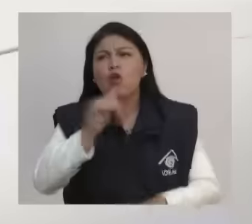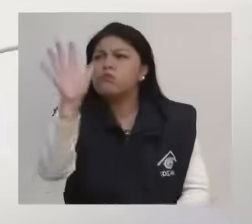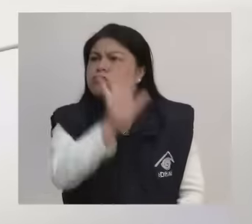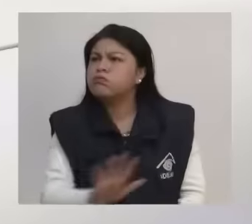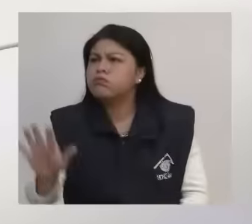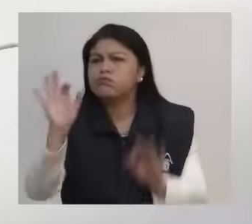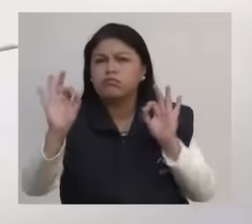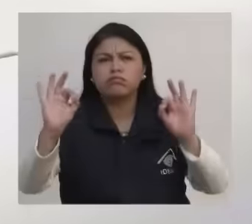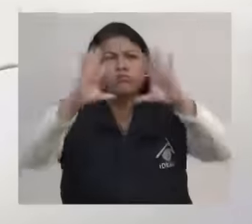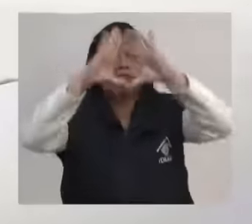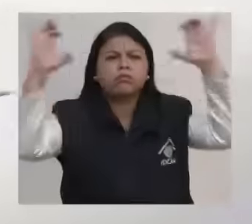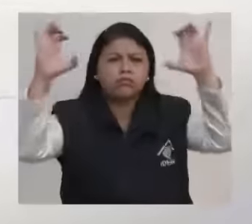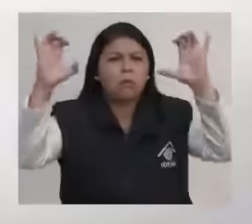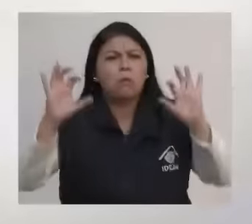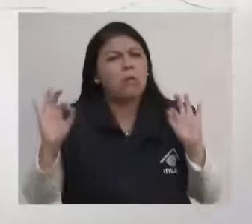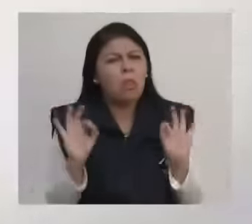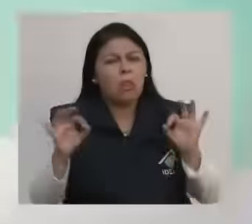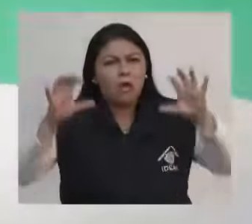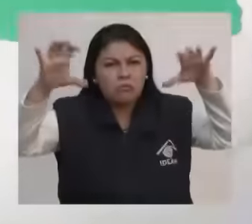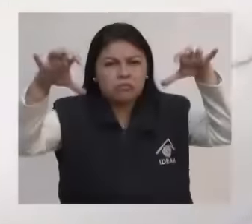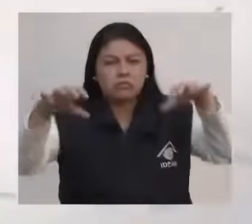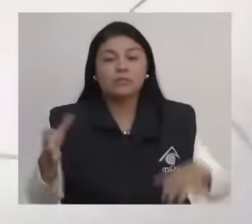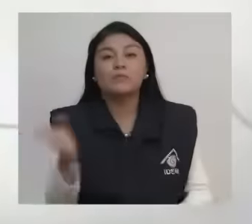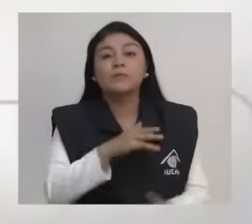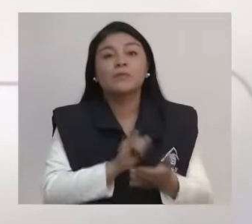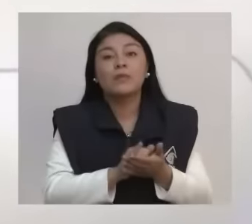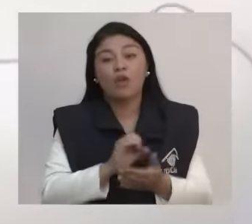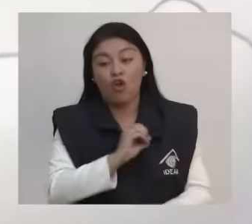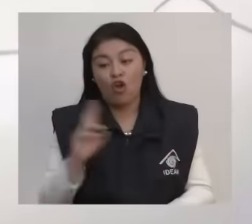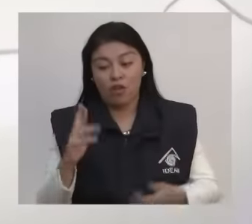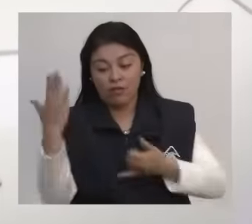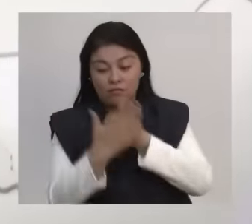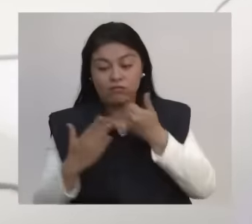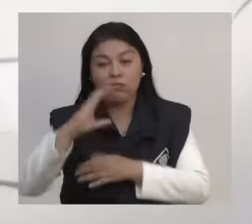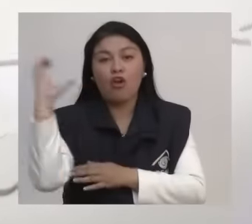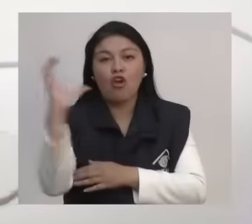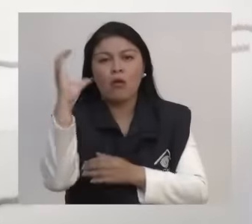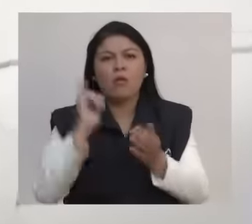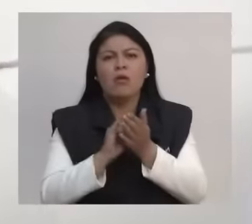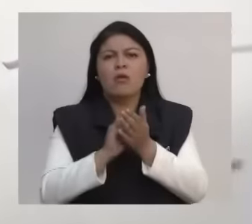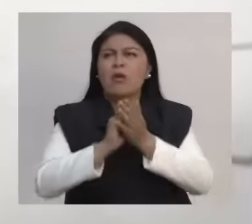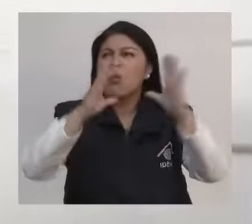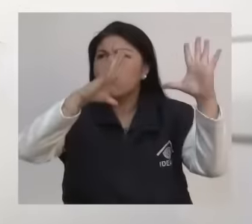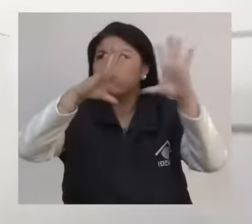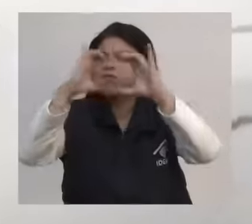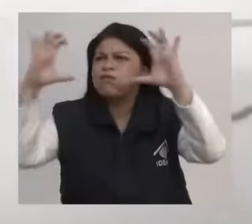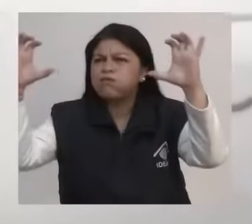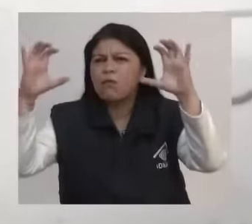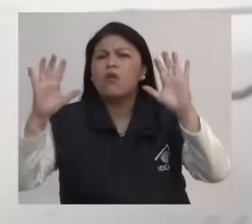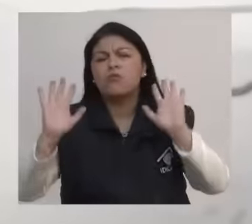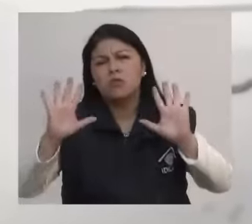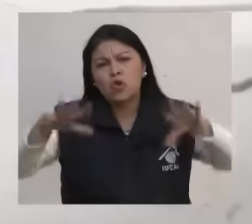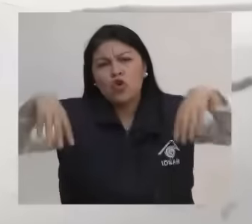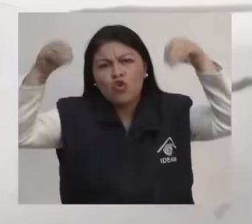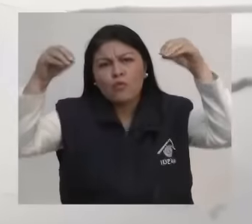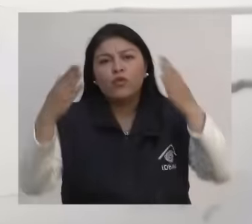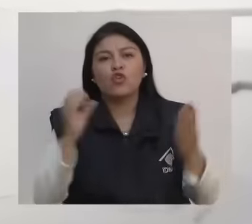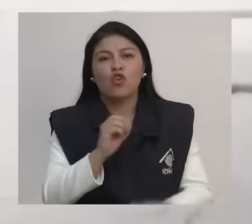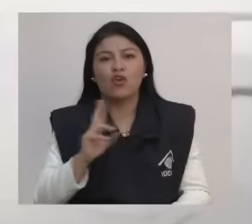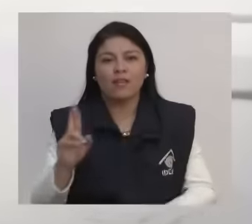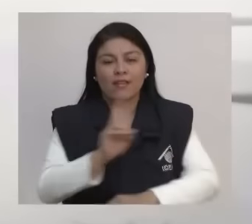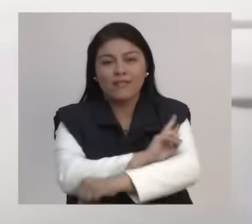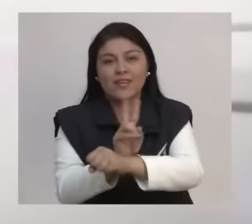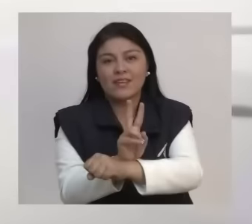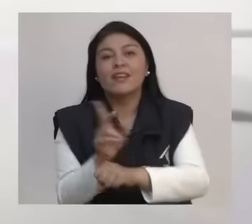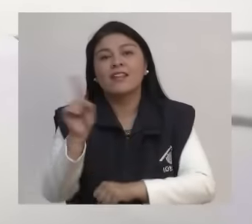cielo nublado Al oriente del país, se pronostica cielos cubiertos con tiempo seco Con excepción del oriente del Bichada y